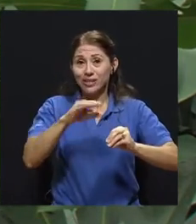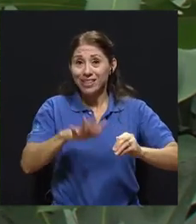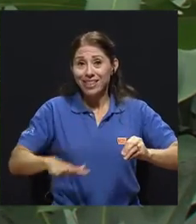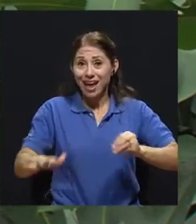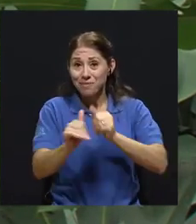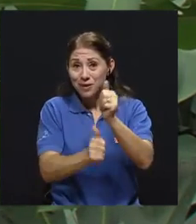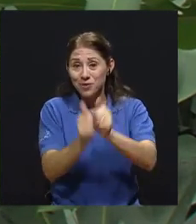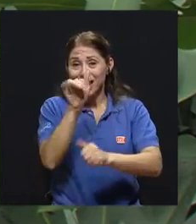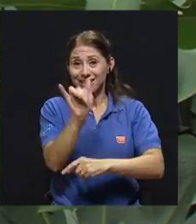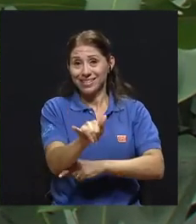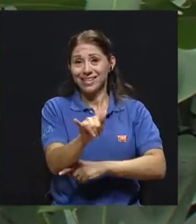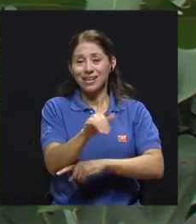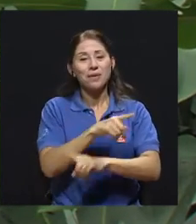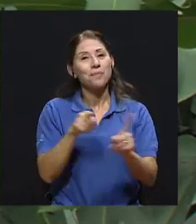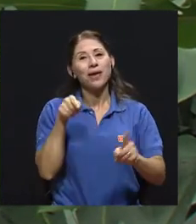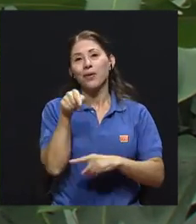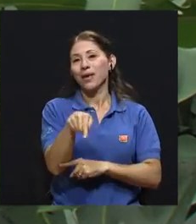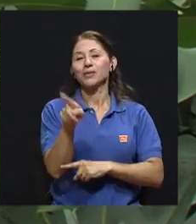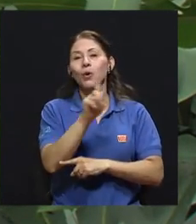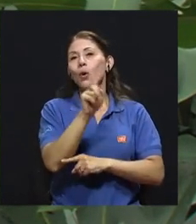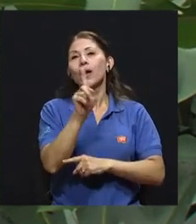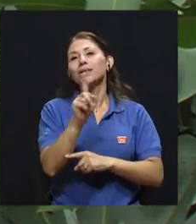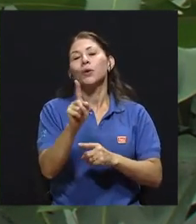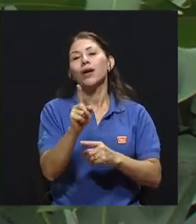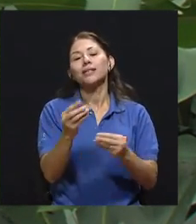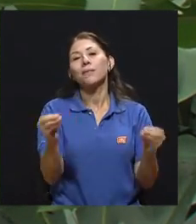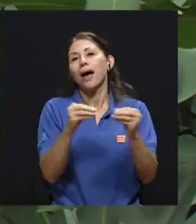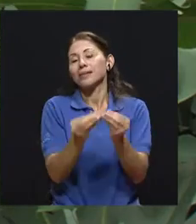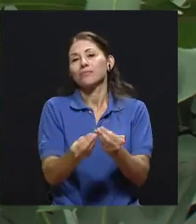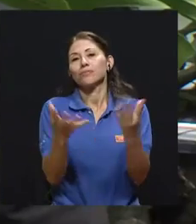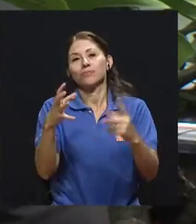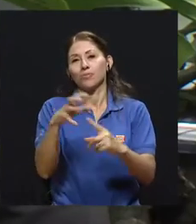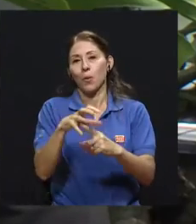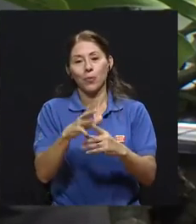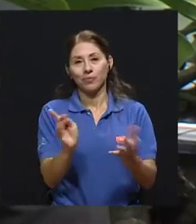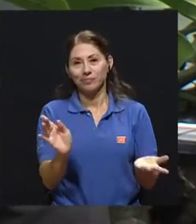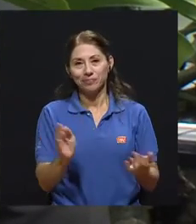población mundial y esto no es lo que se vende, ¿verdad? Claro.